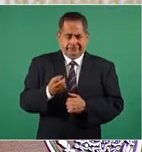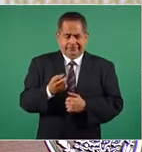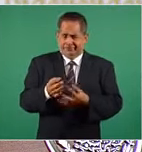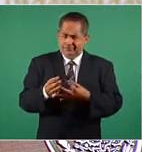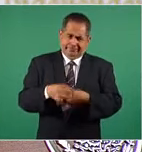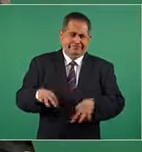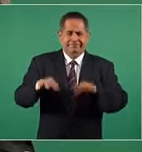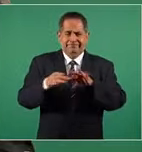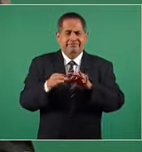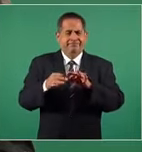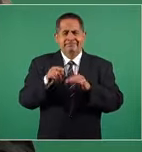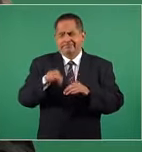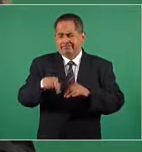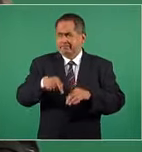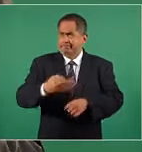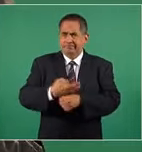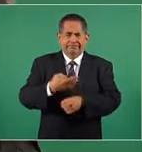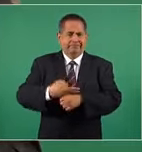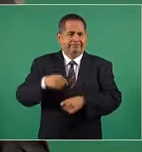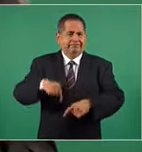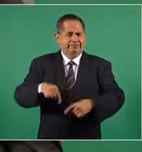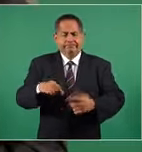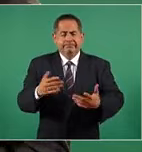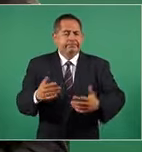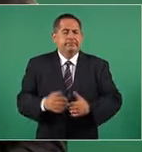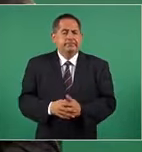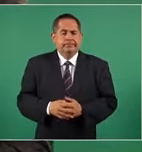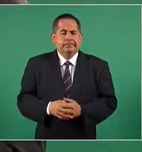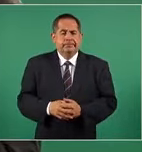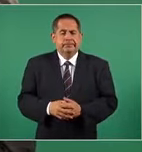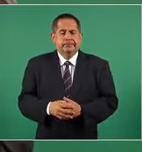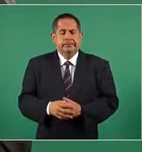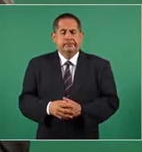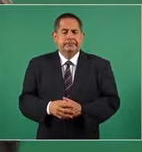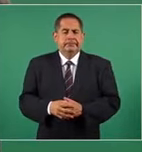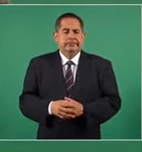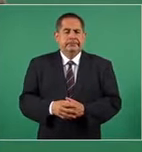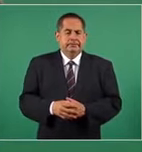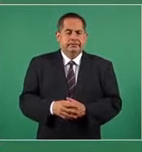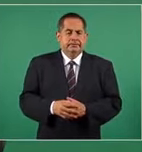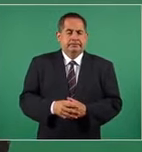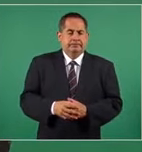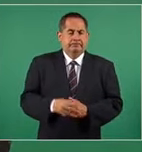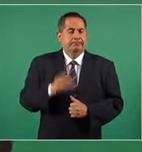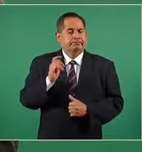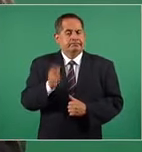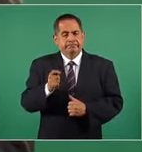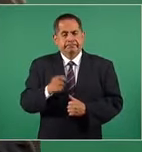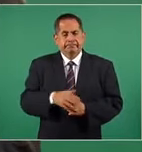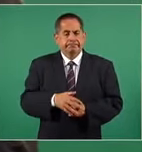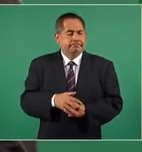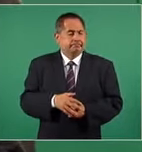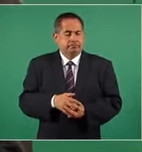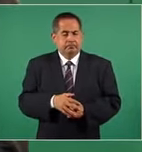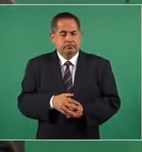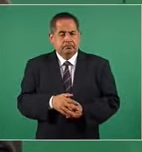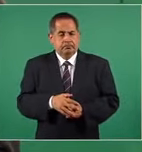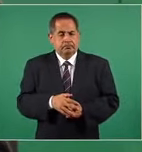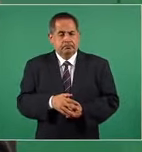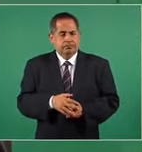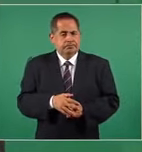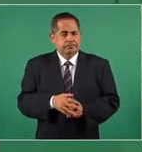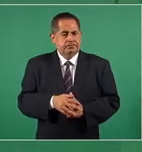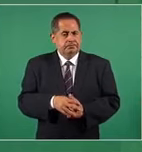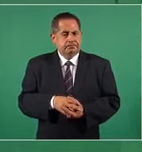porque ya no hacen el